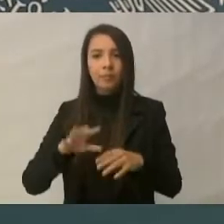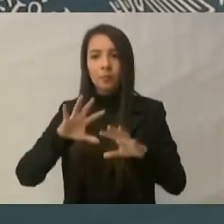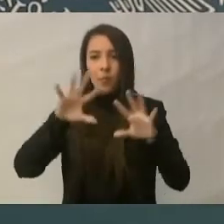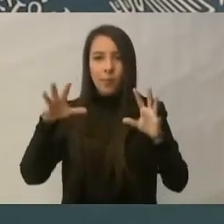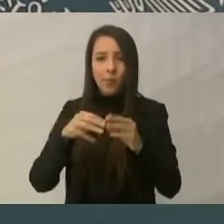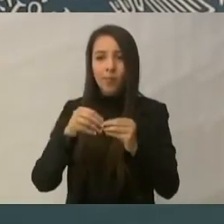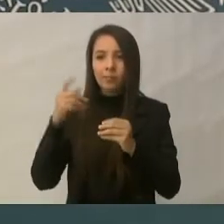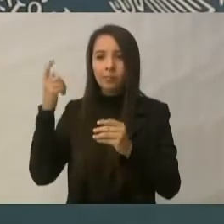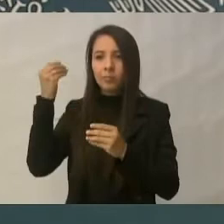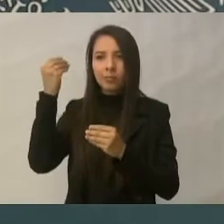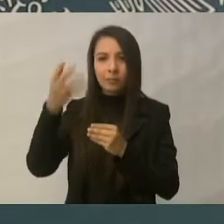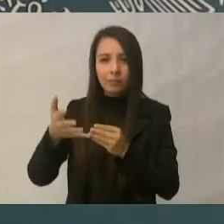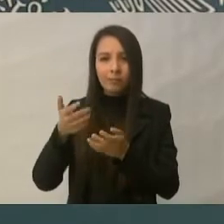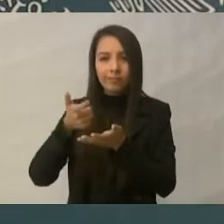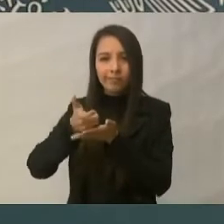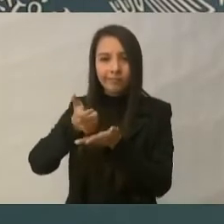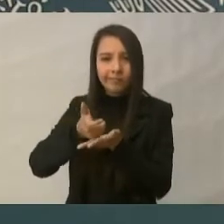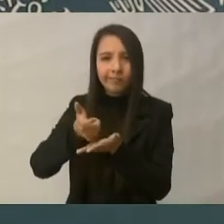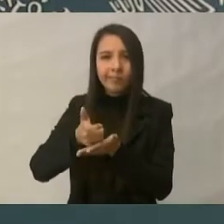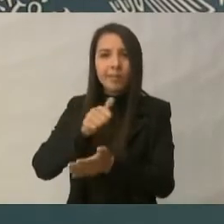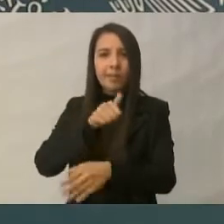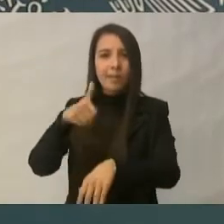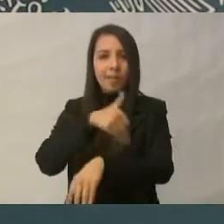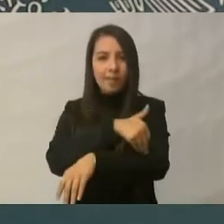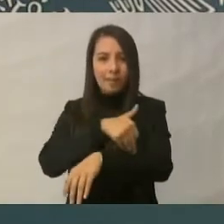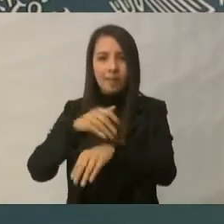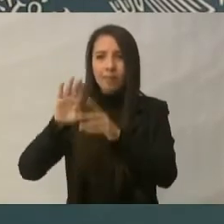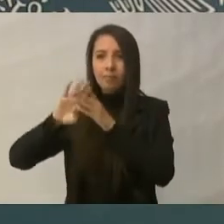relación al año pasado